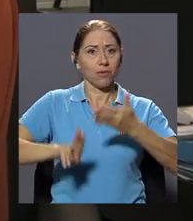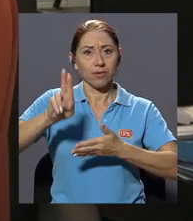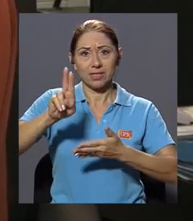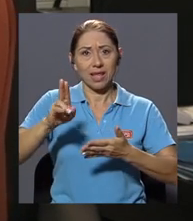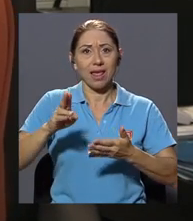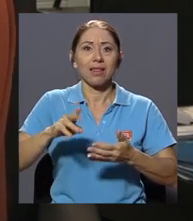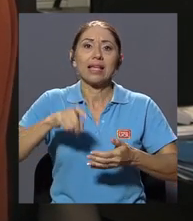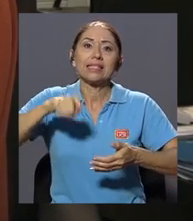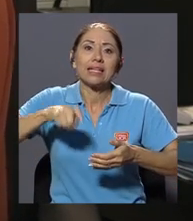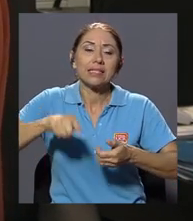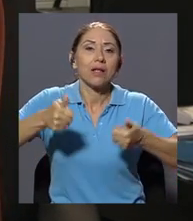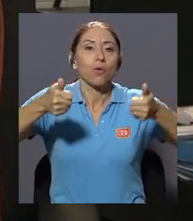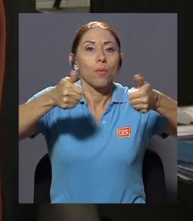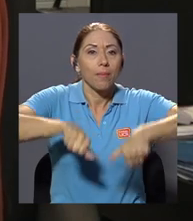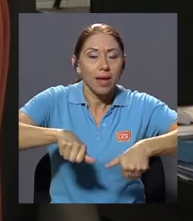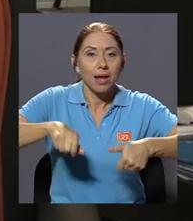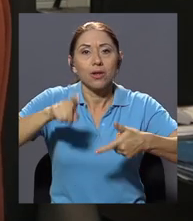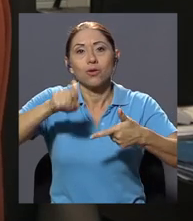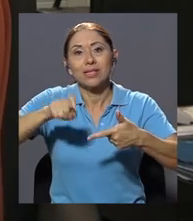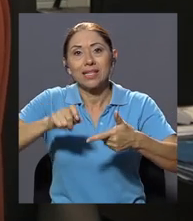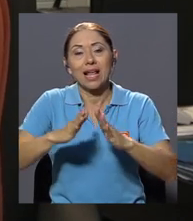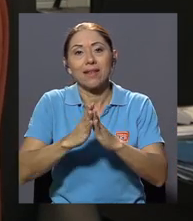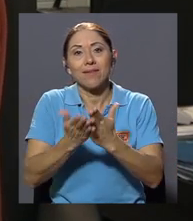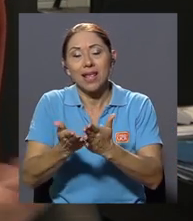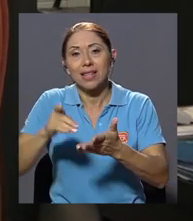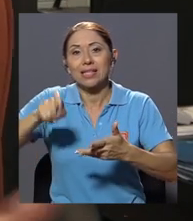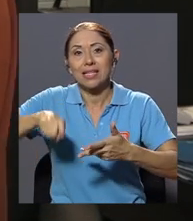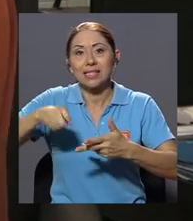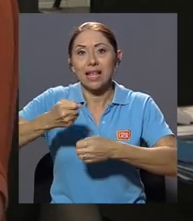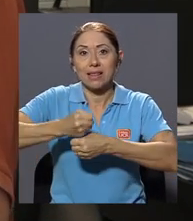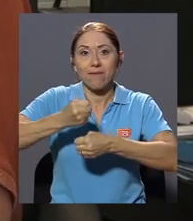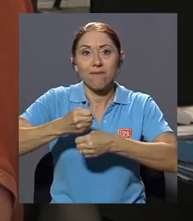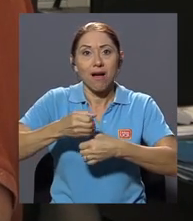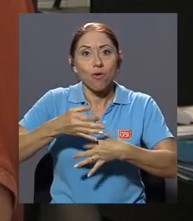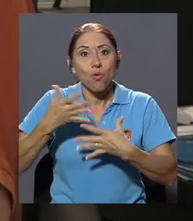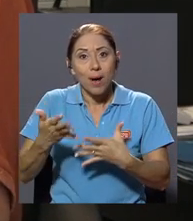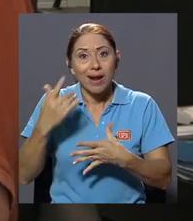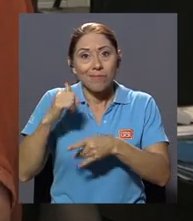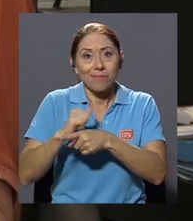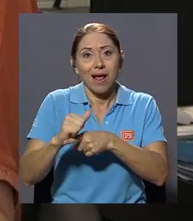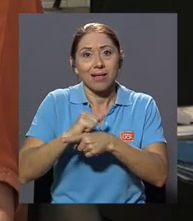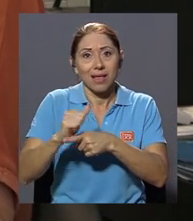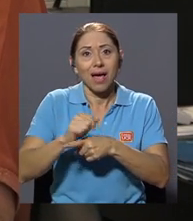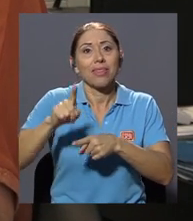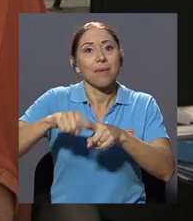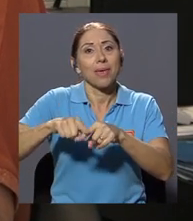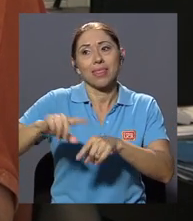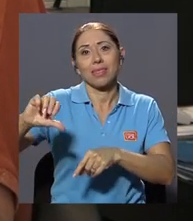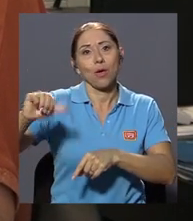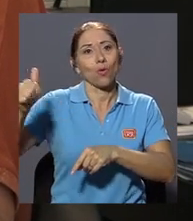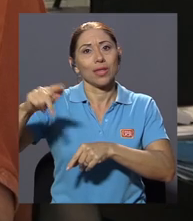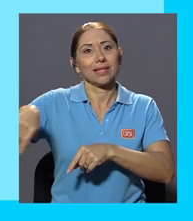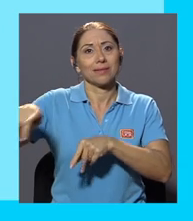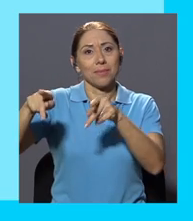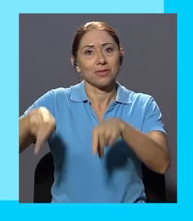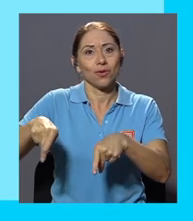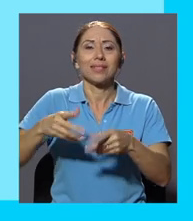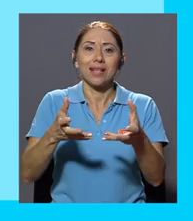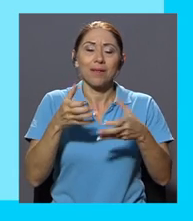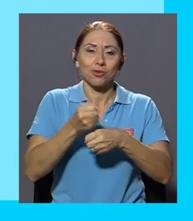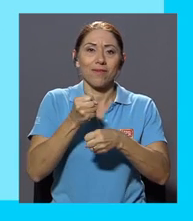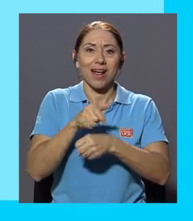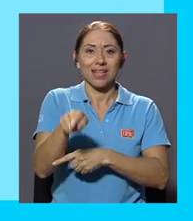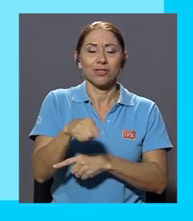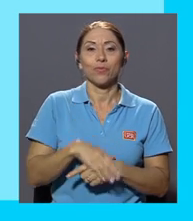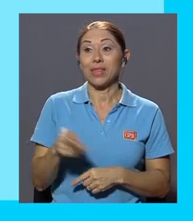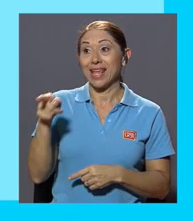suscripción de un convenio, la libreta, las pasantías, dependen de terceros. Entonces, bueno, eso lo queremos trabajar. León